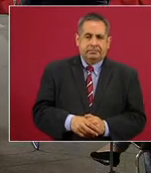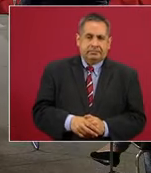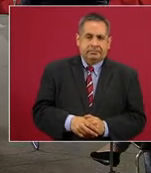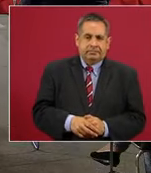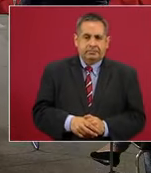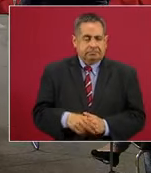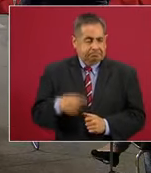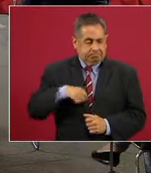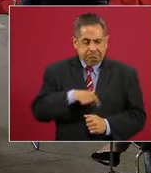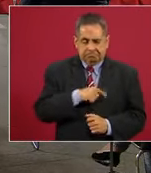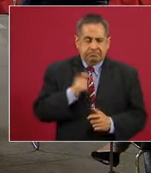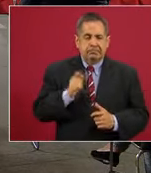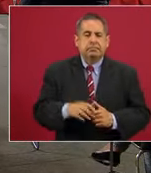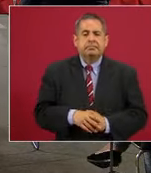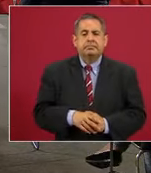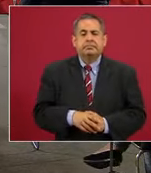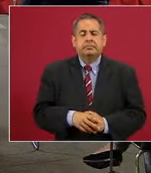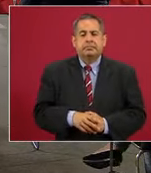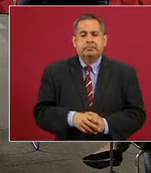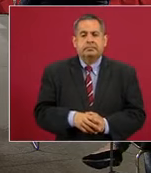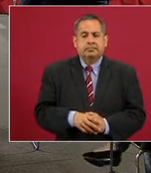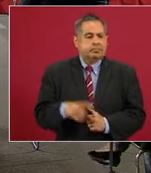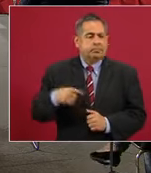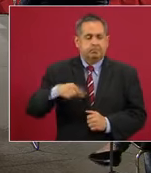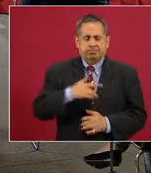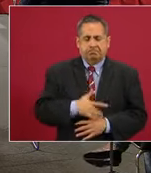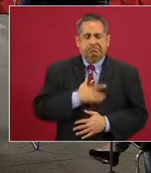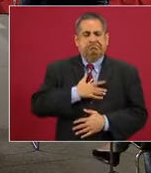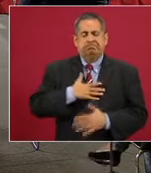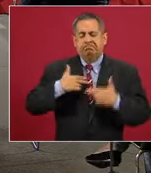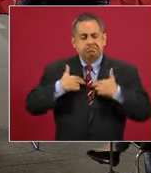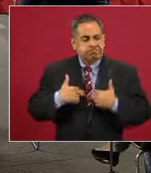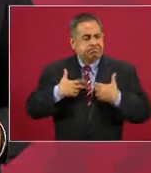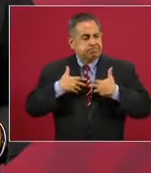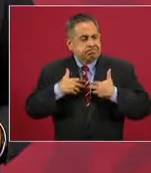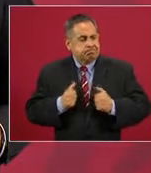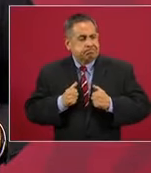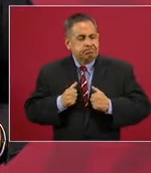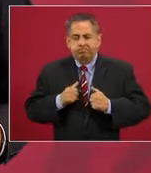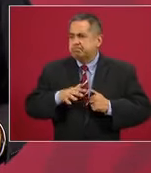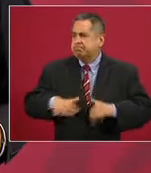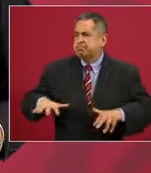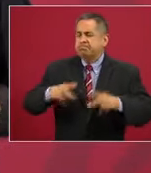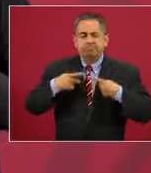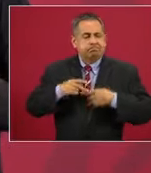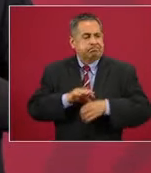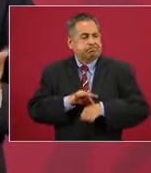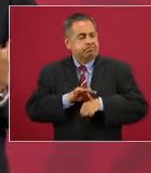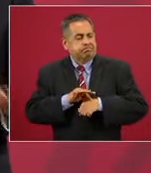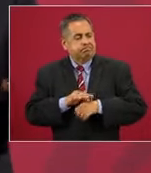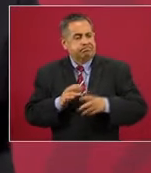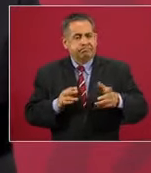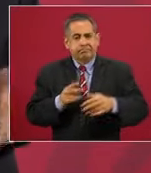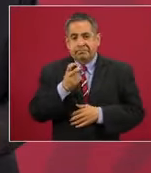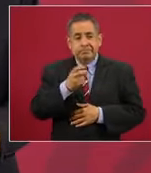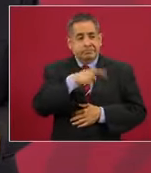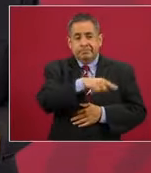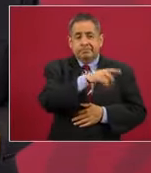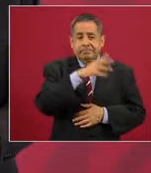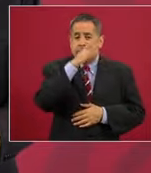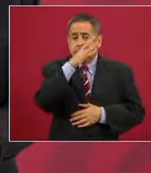Nosotros somos humanistas, por eso no pueden.